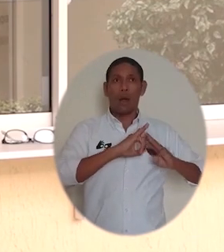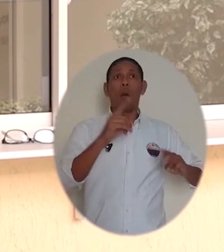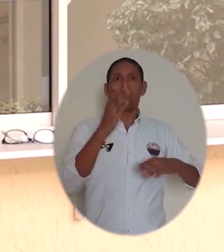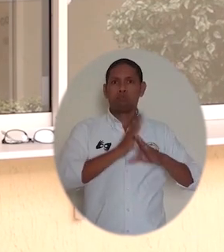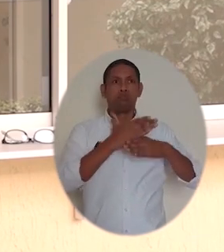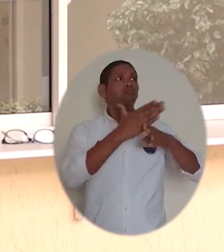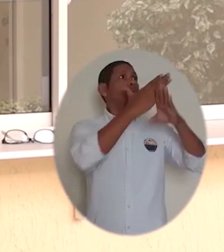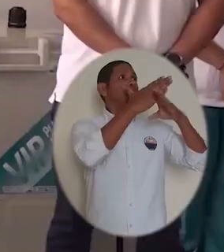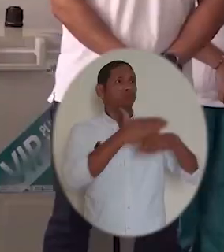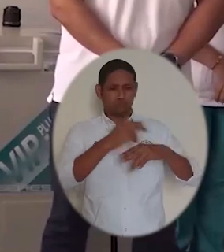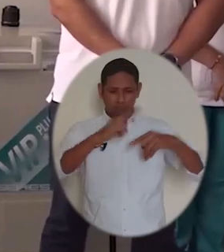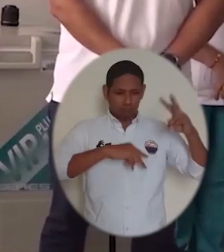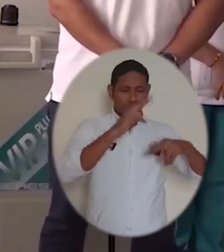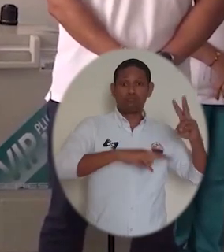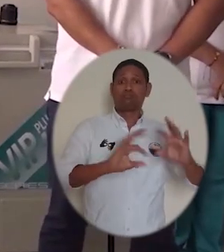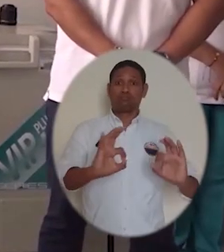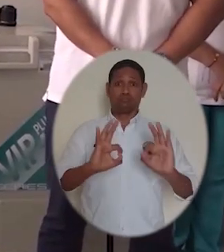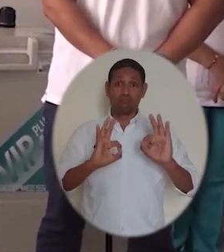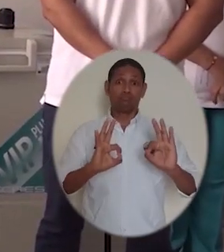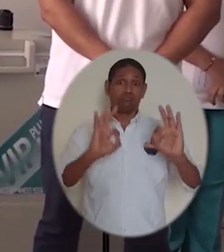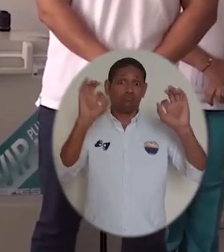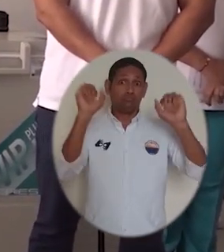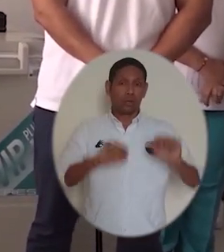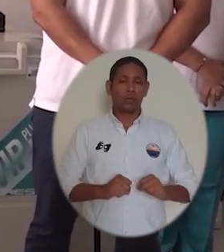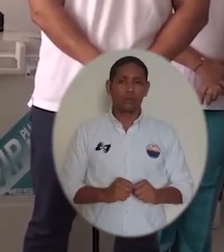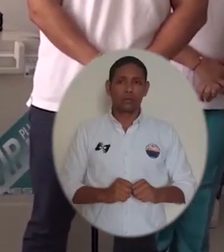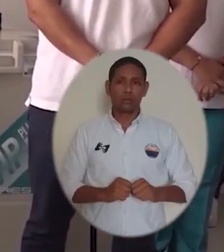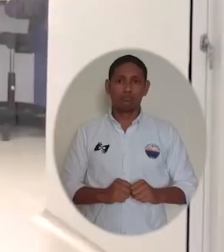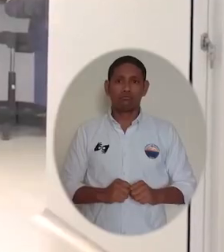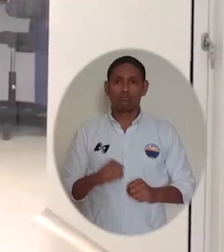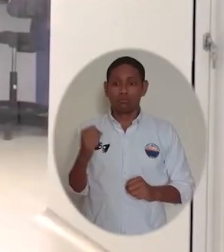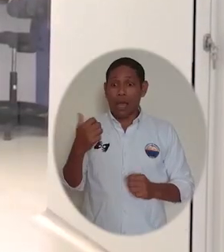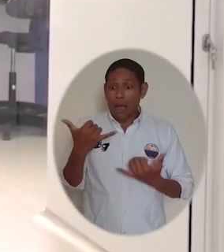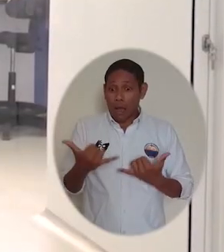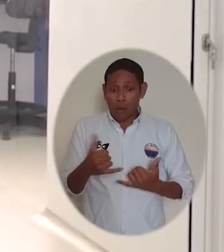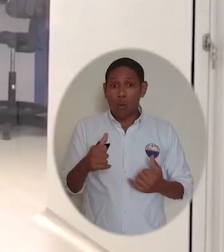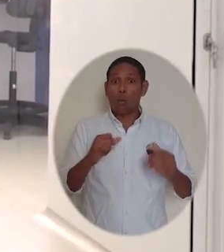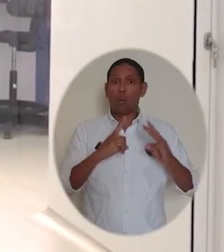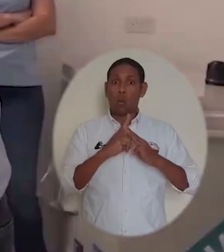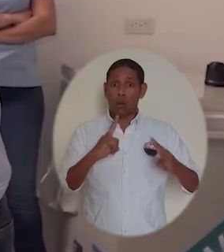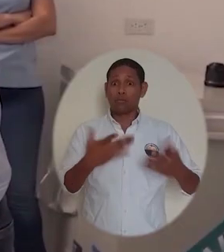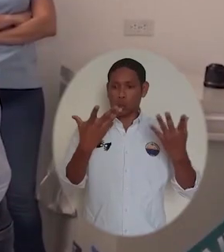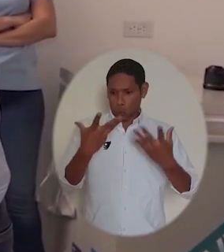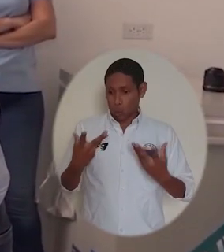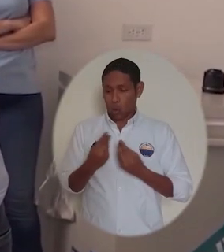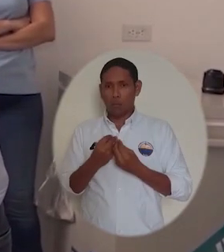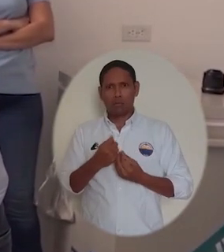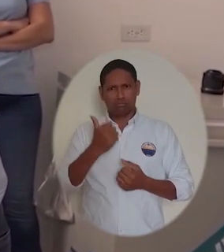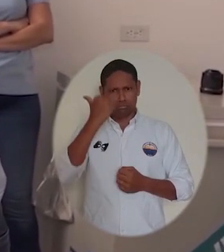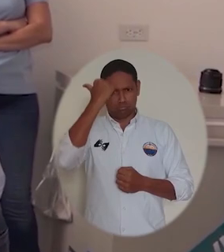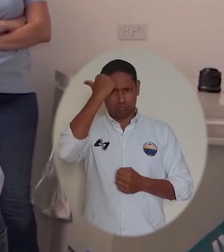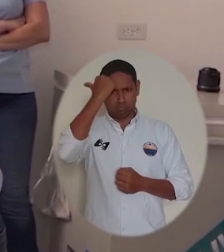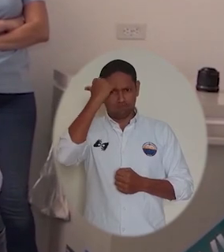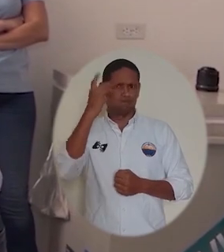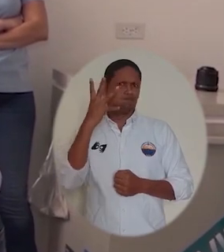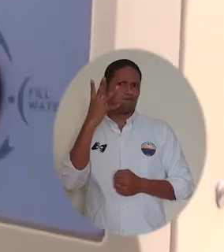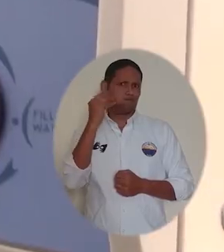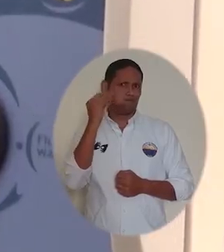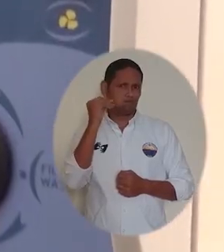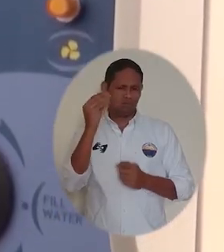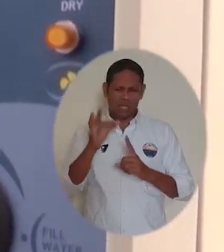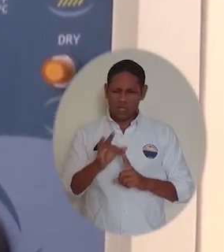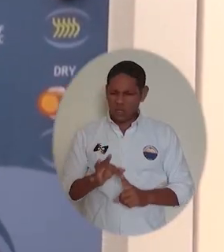de infraestructura. Es importante destacar que la universidad cuenta con un grupo interdisciplinario de docentes, epidemiólogos,